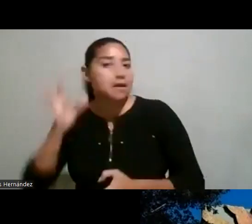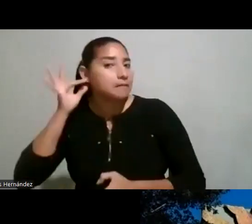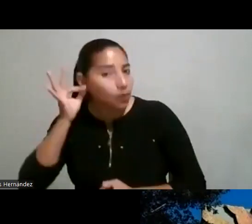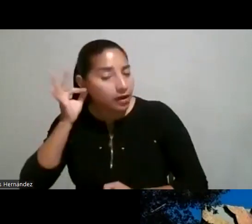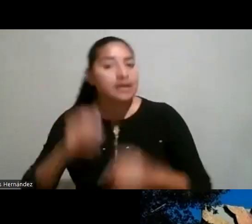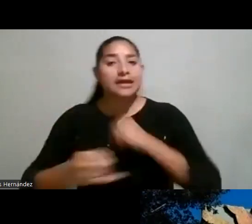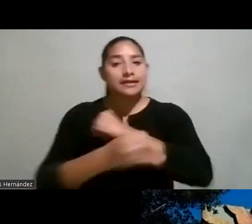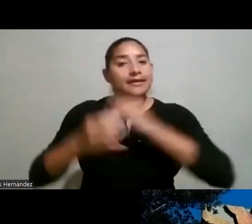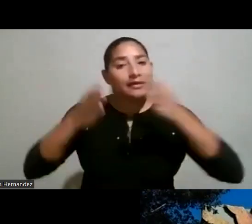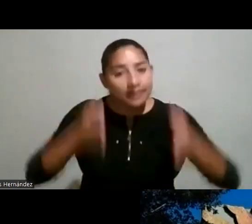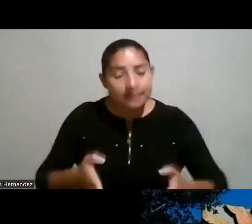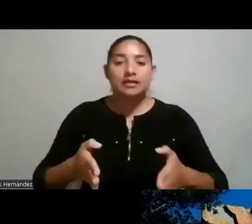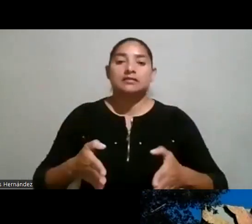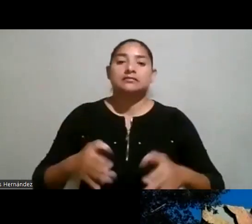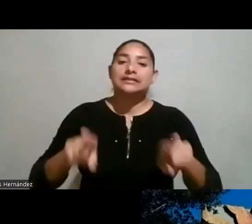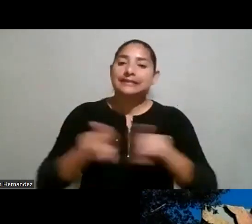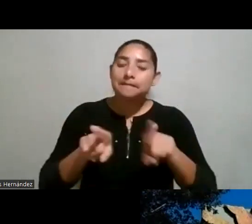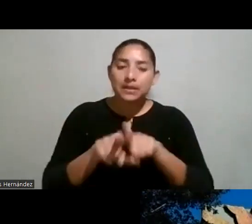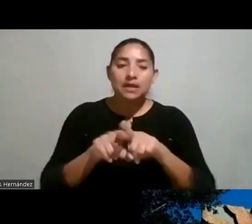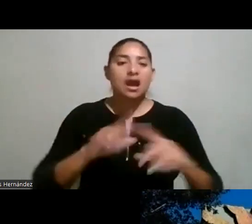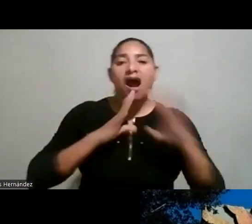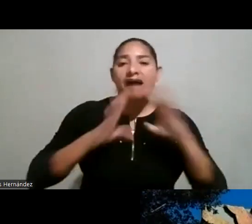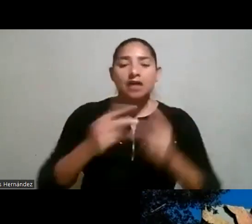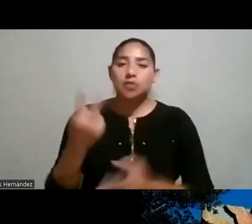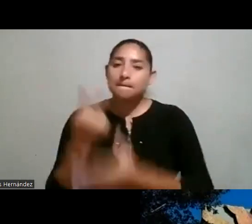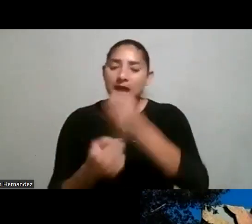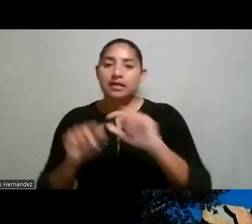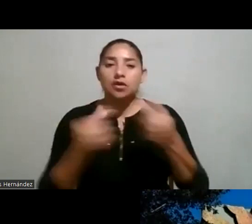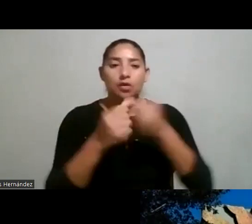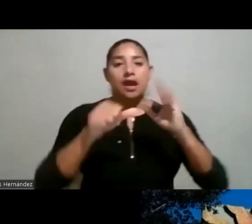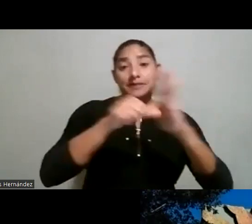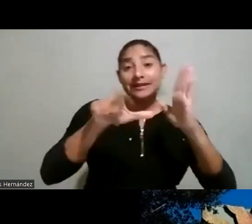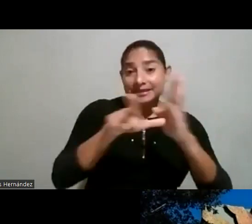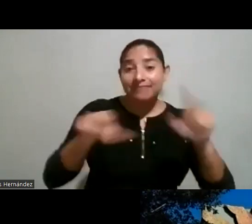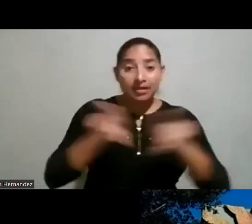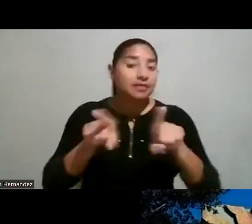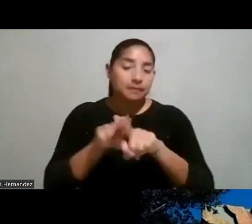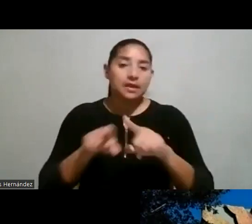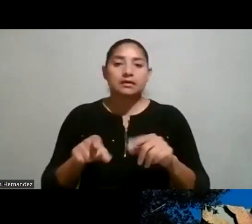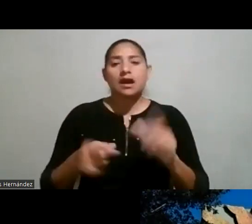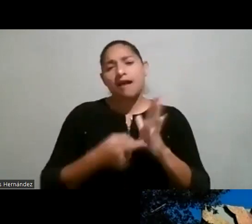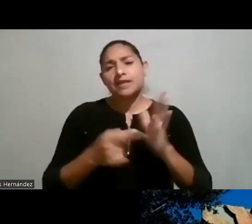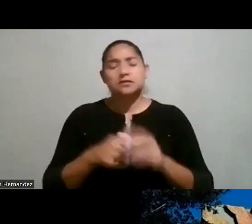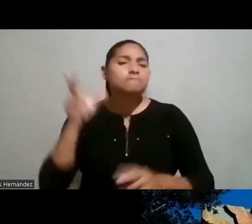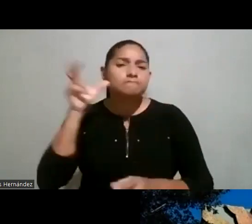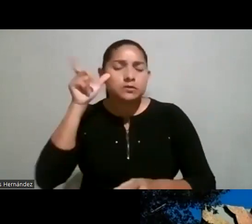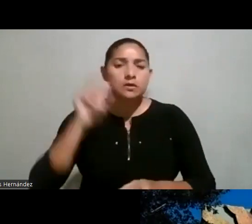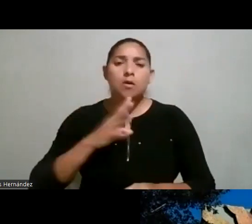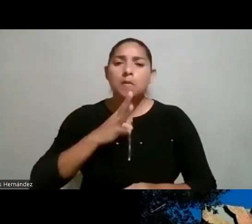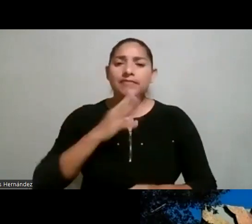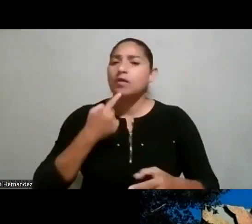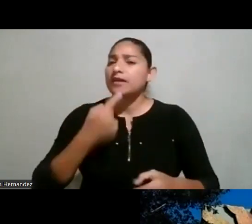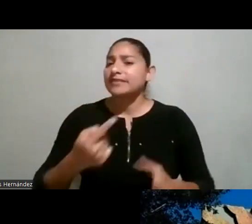de ingeniería hablábamos de la paridad en el gabinete por ejemplo muchas veces uno escucha el comentario de que